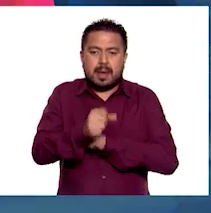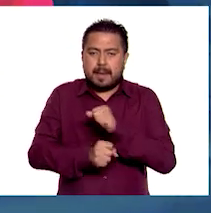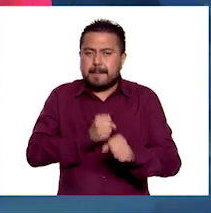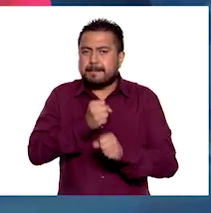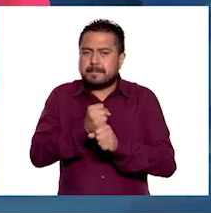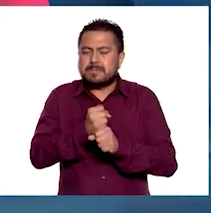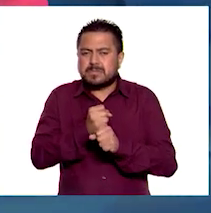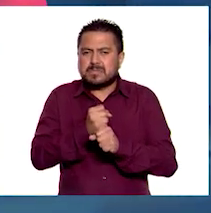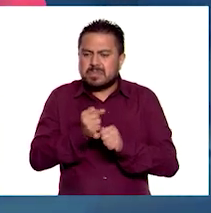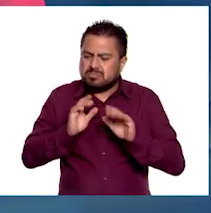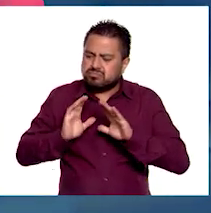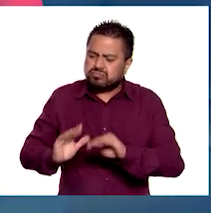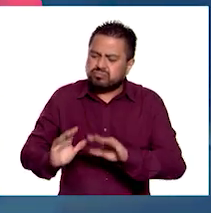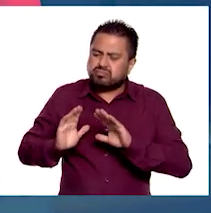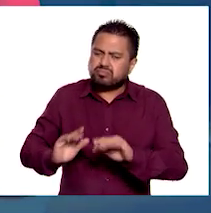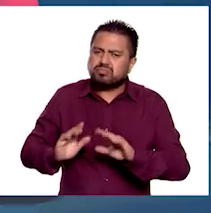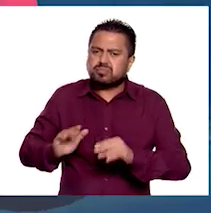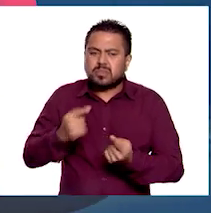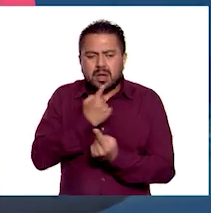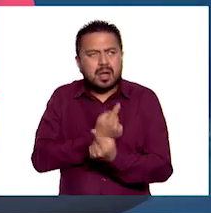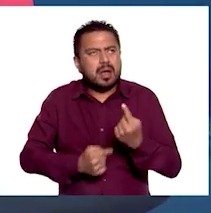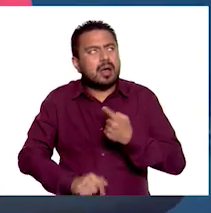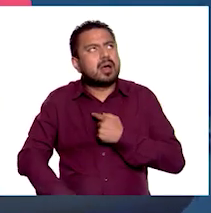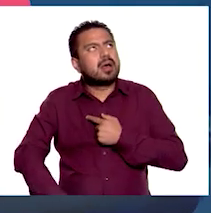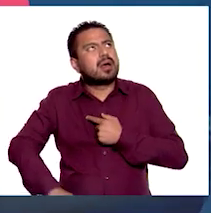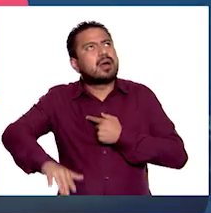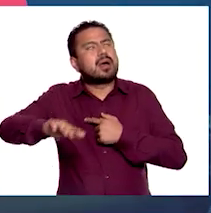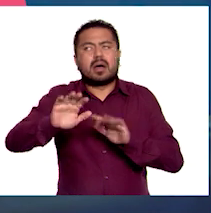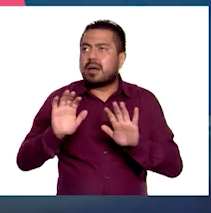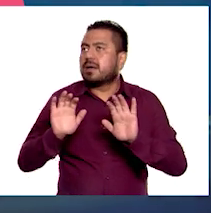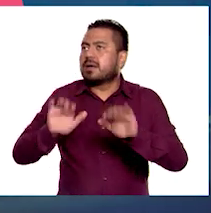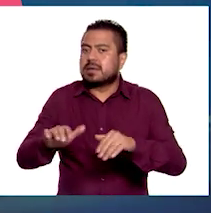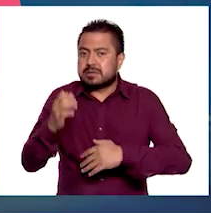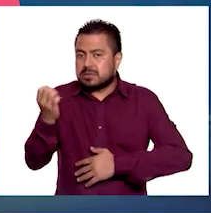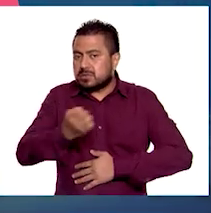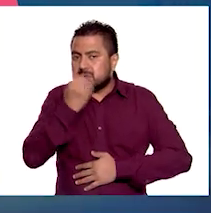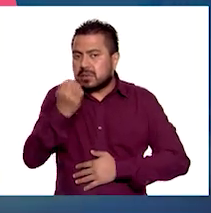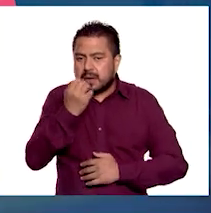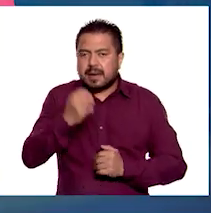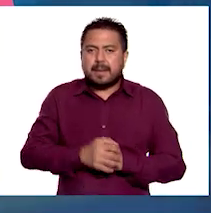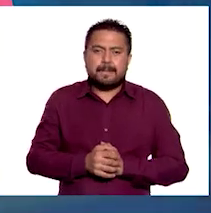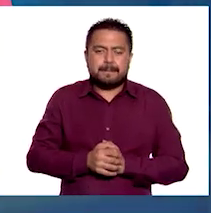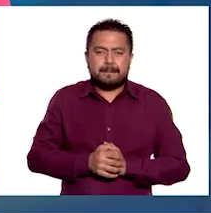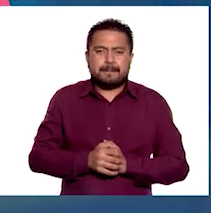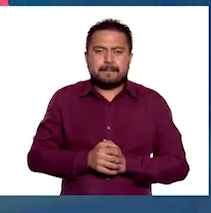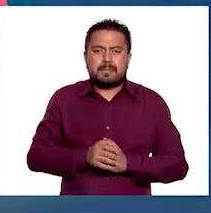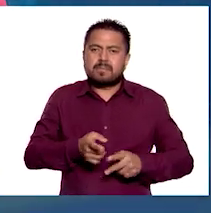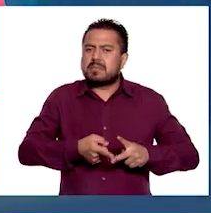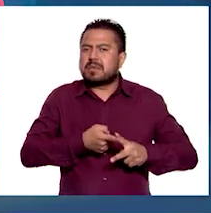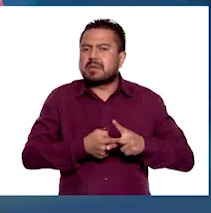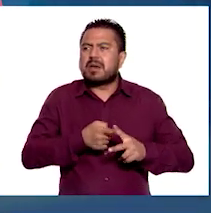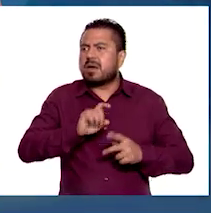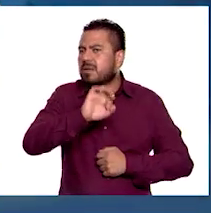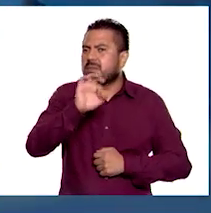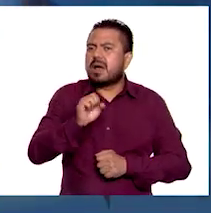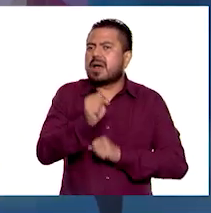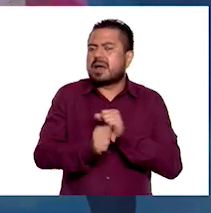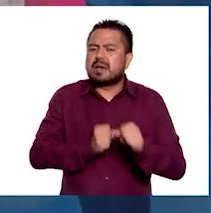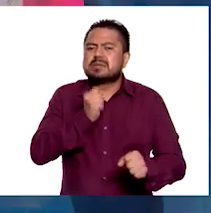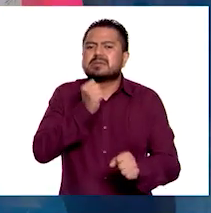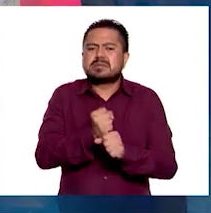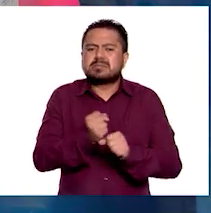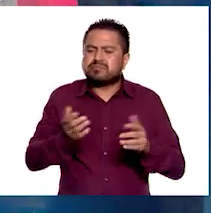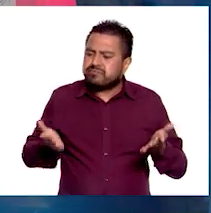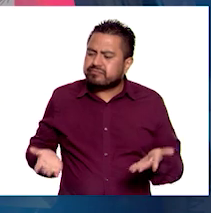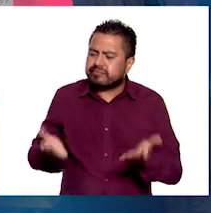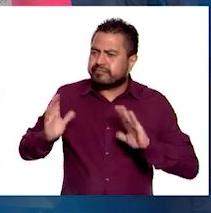instrucción que se espera tenga un niño o niña al ingresar a la escuela y el promedio de años de instrucción